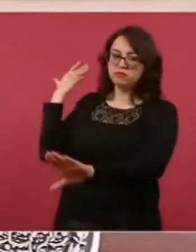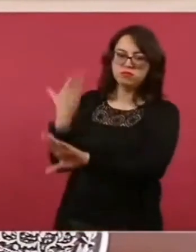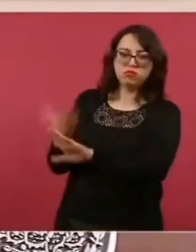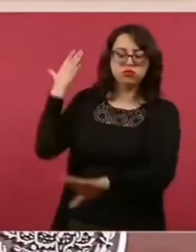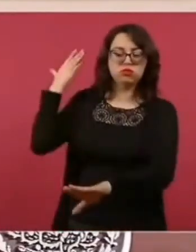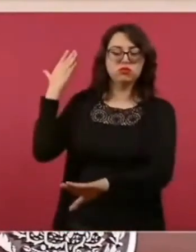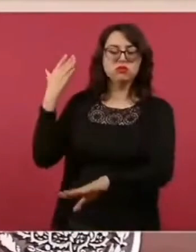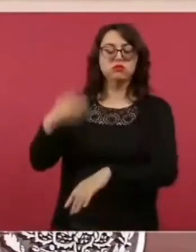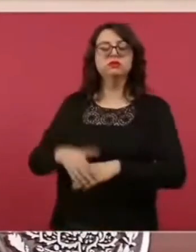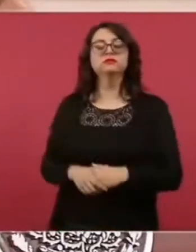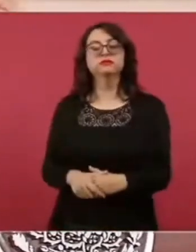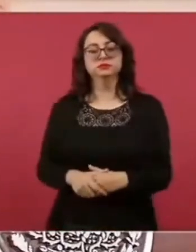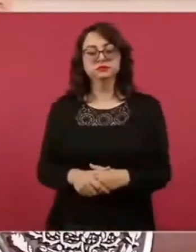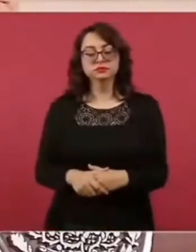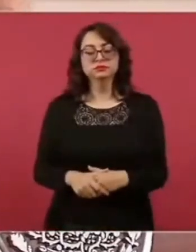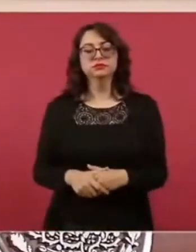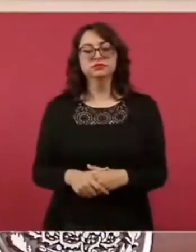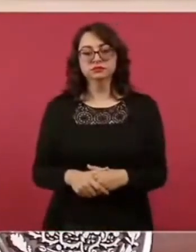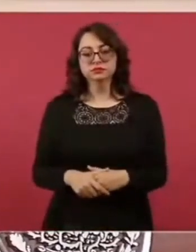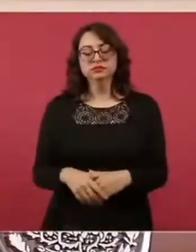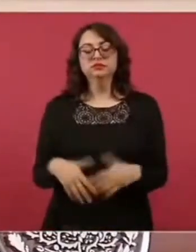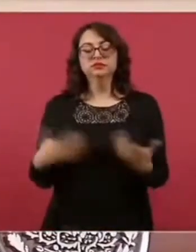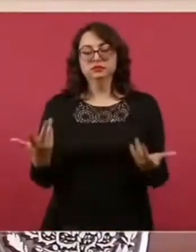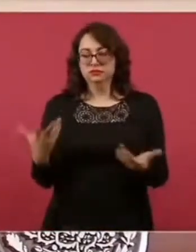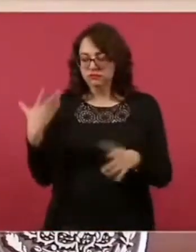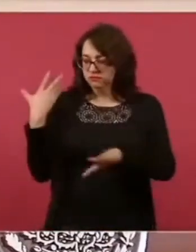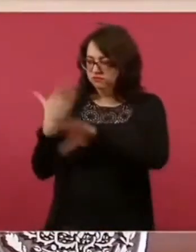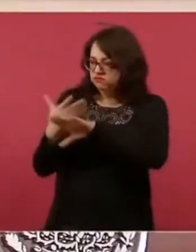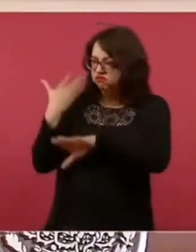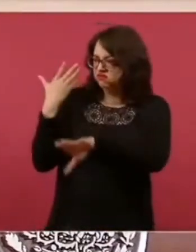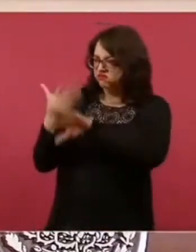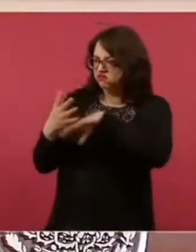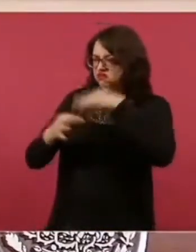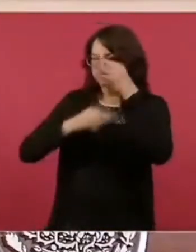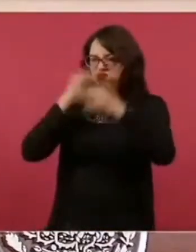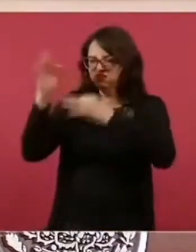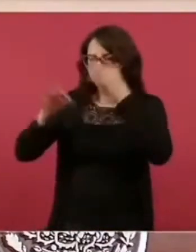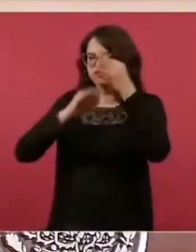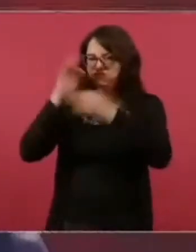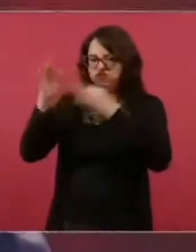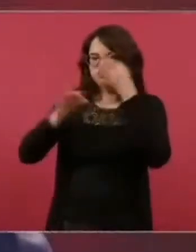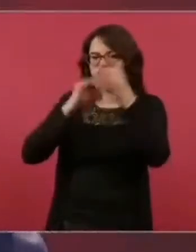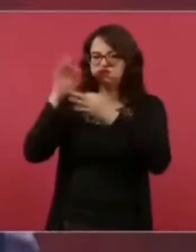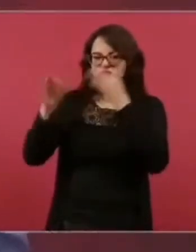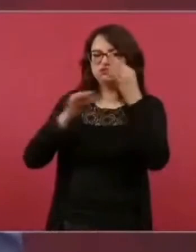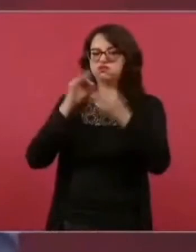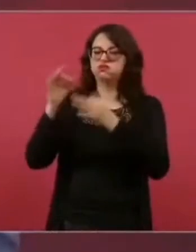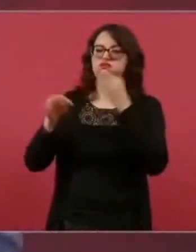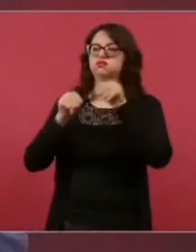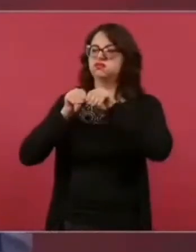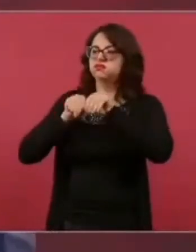para hacer valer los intereses del viejo régimen